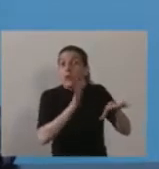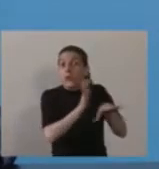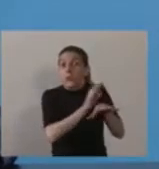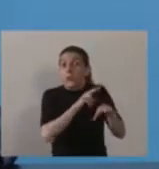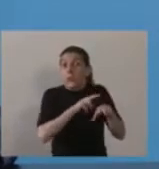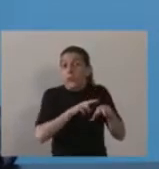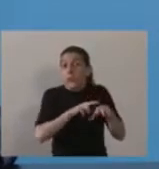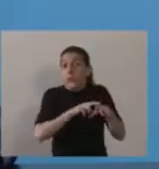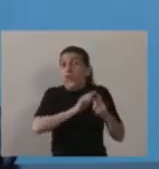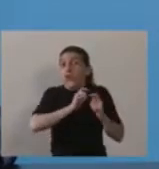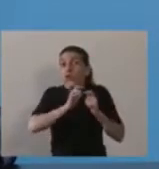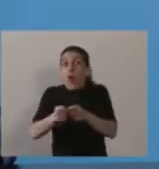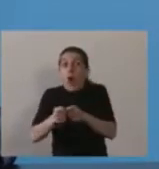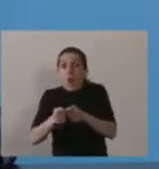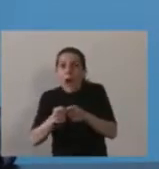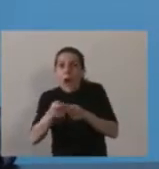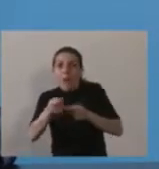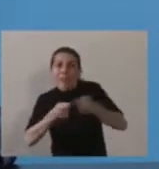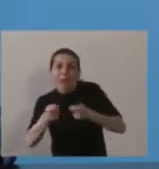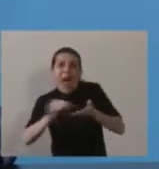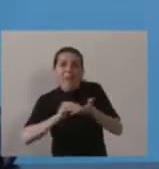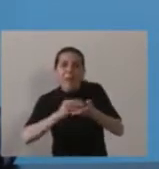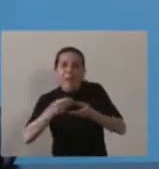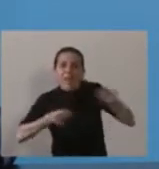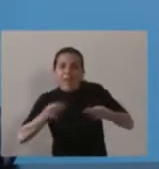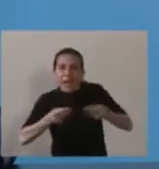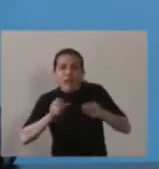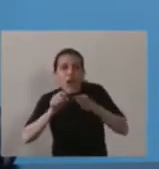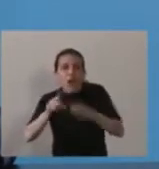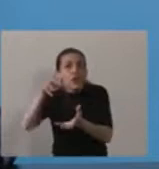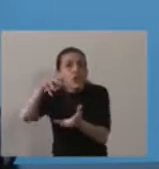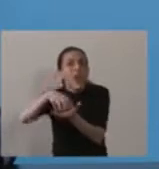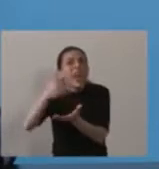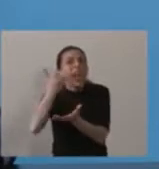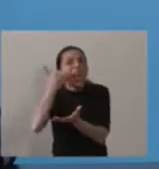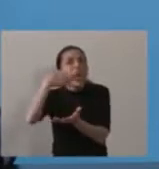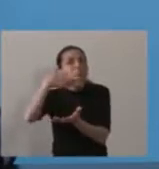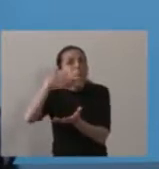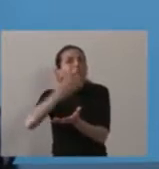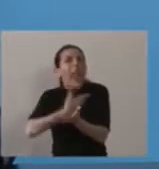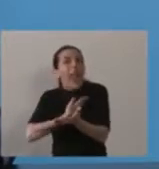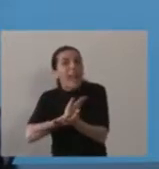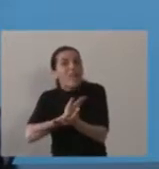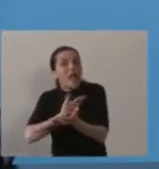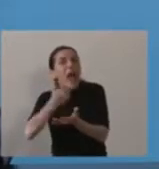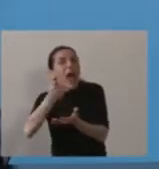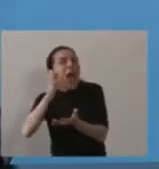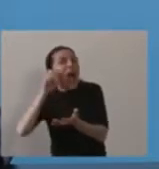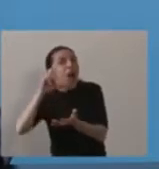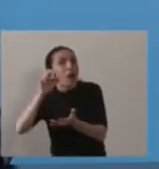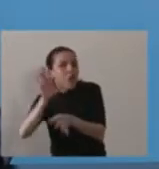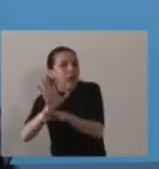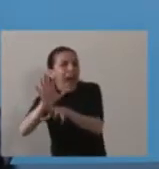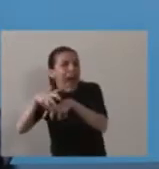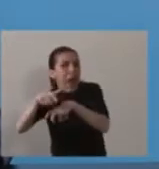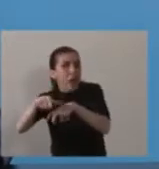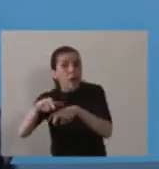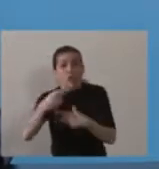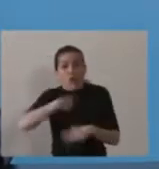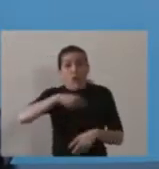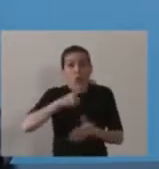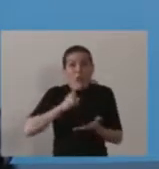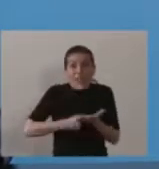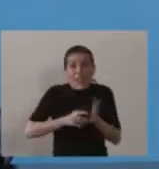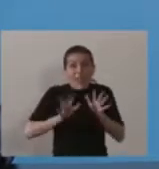ese fondo fiduciario a YPF Agro. Nosotros lo que estamos buscando así es que